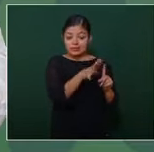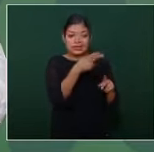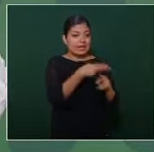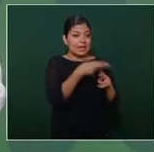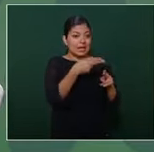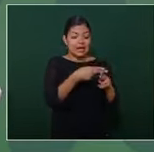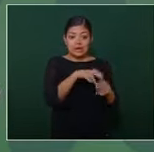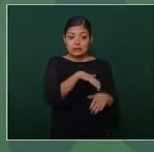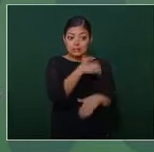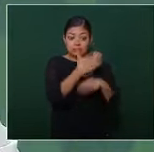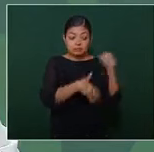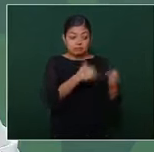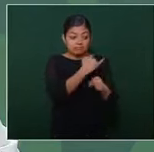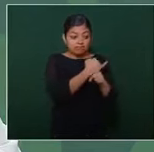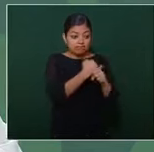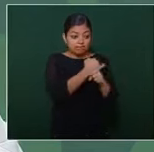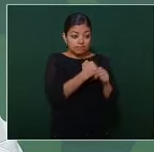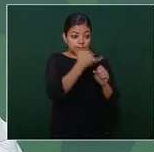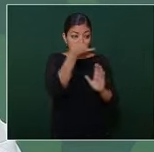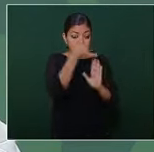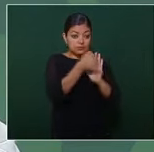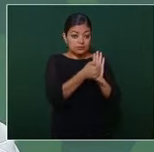investigación y hasta que no se